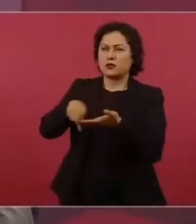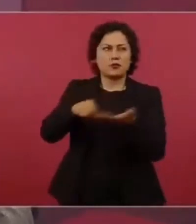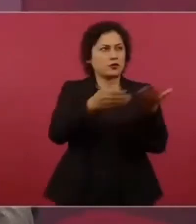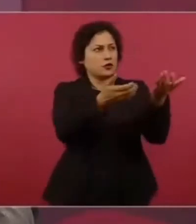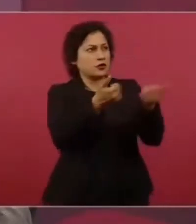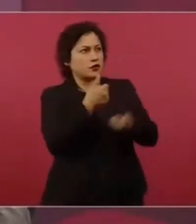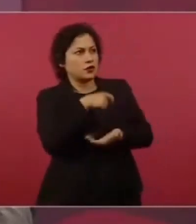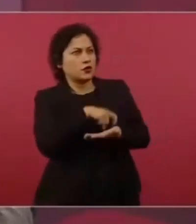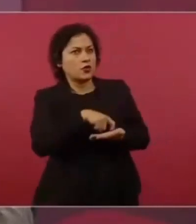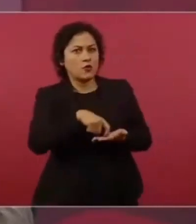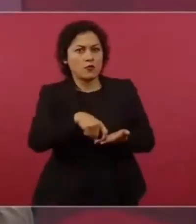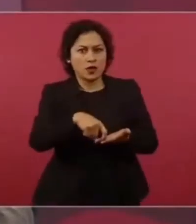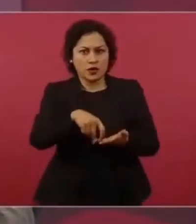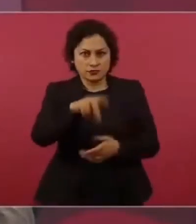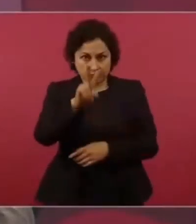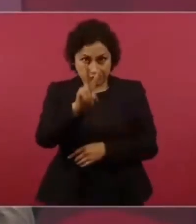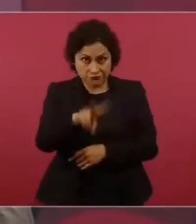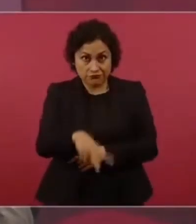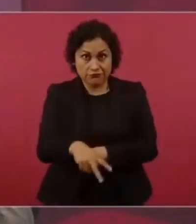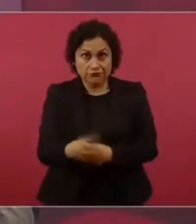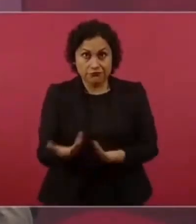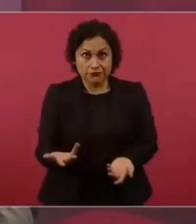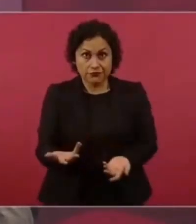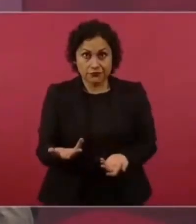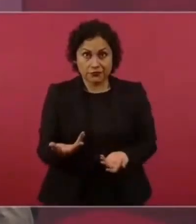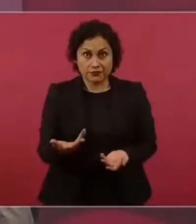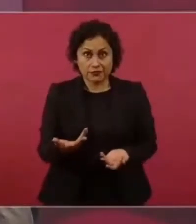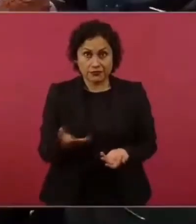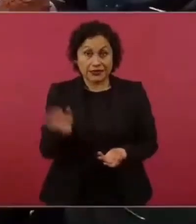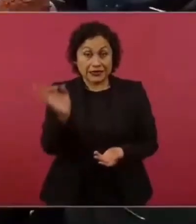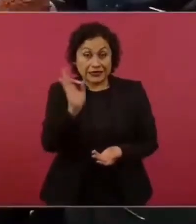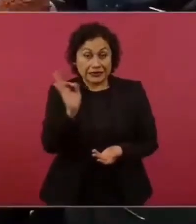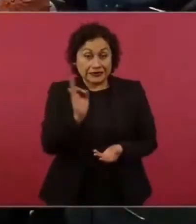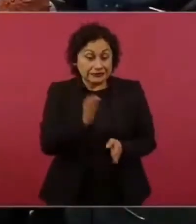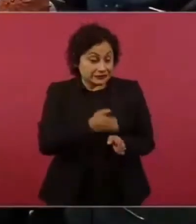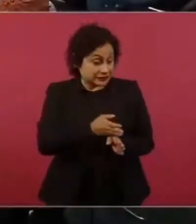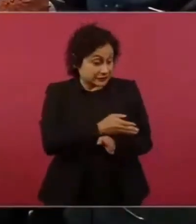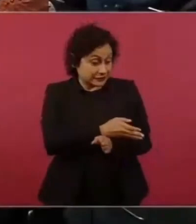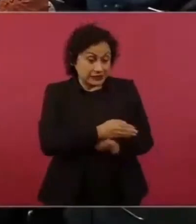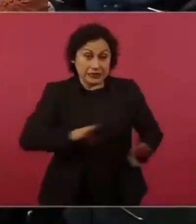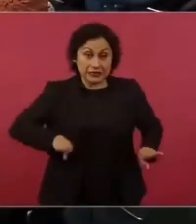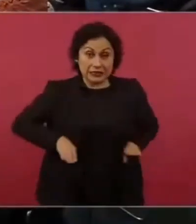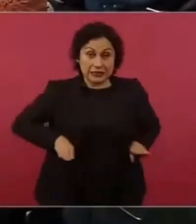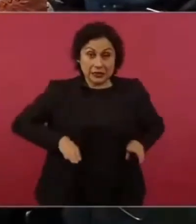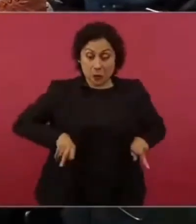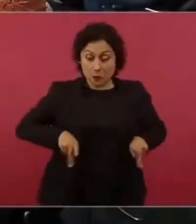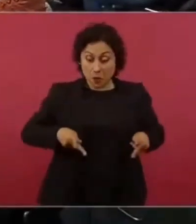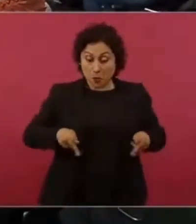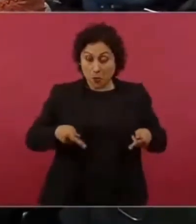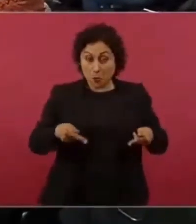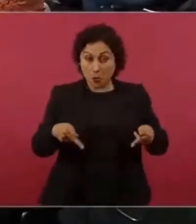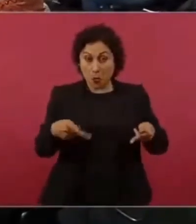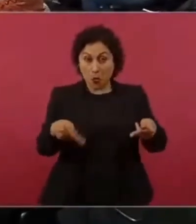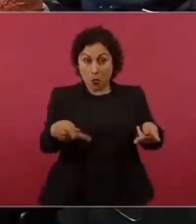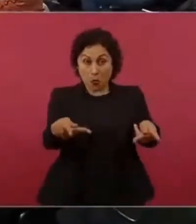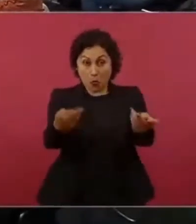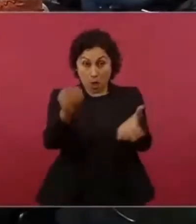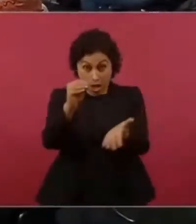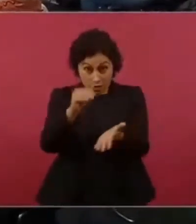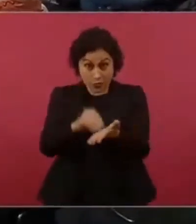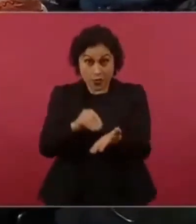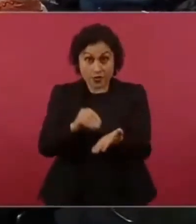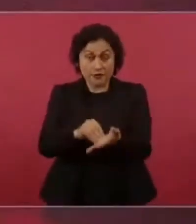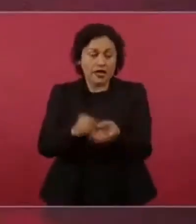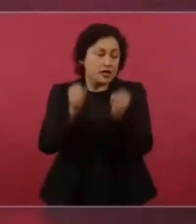nuestras refinerías petróleo crudo. Y hoy estaría